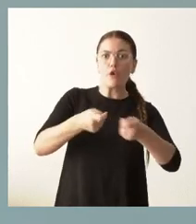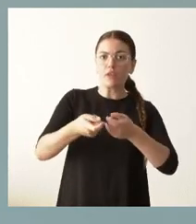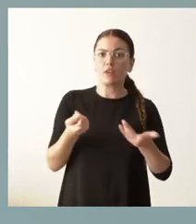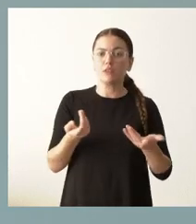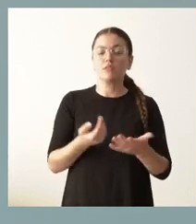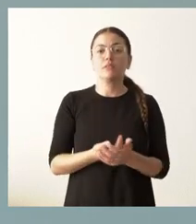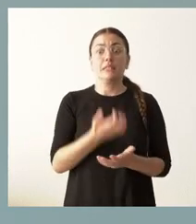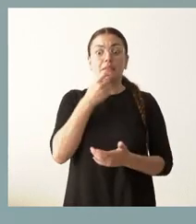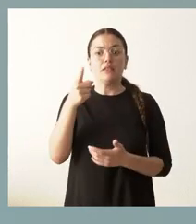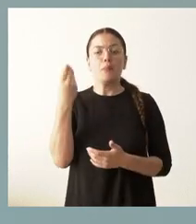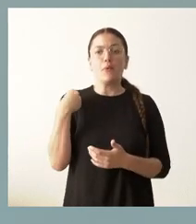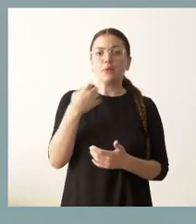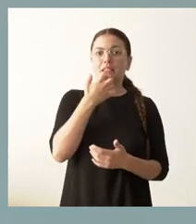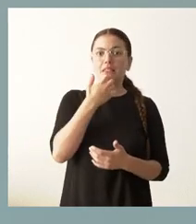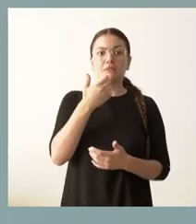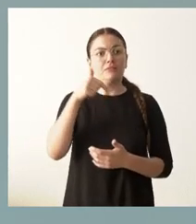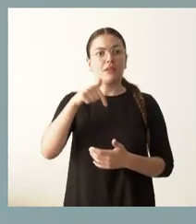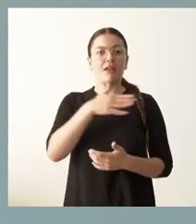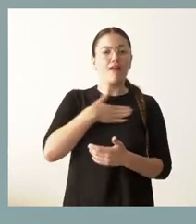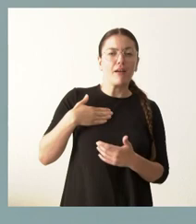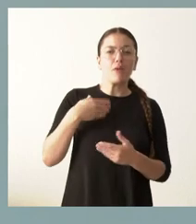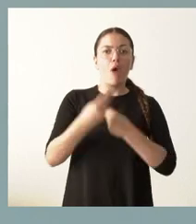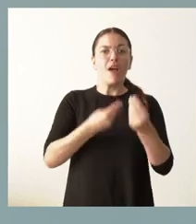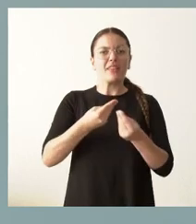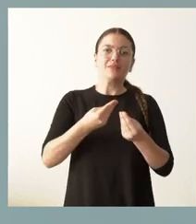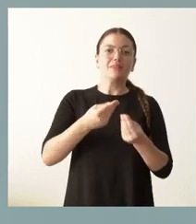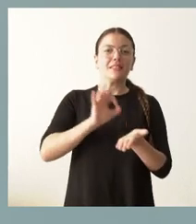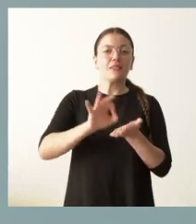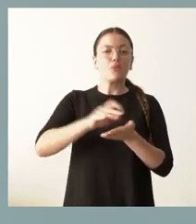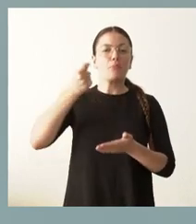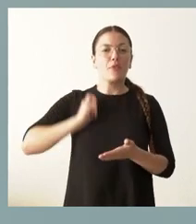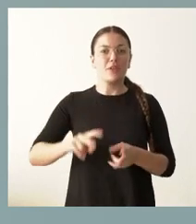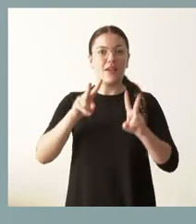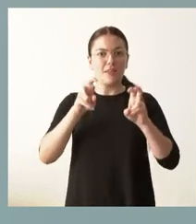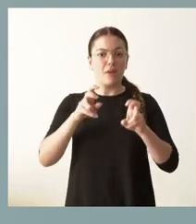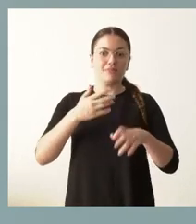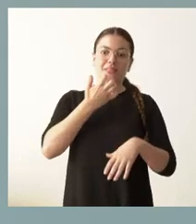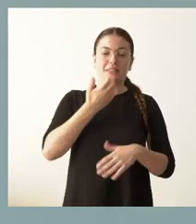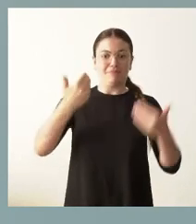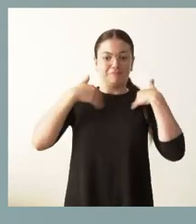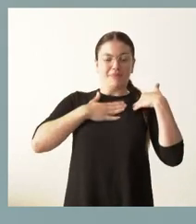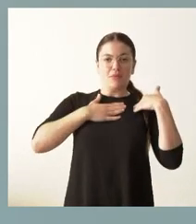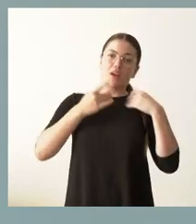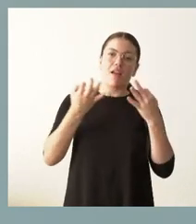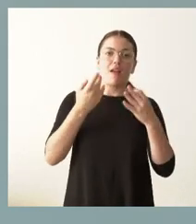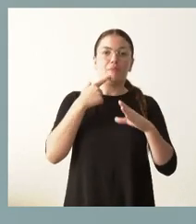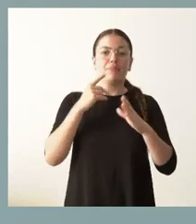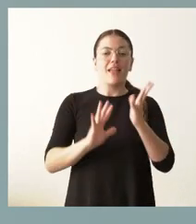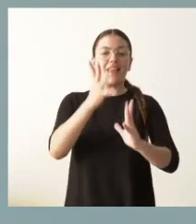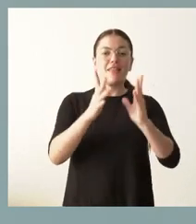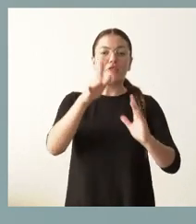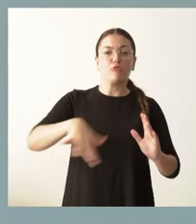dice que sí es voluntad de la Junta de Castilla tener un servicio profesional en materia de nuestras competencias, que es la extinción de extinción de forestales, naturalmente que sí.